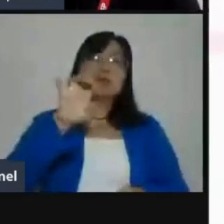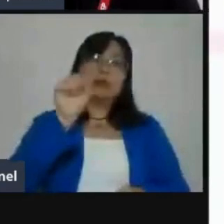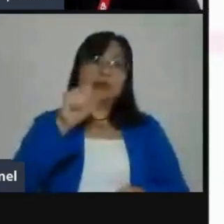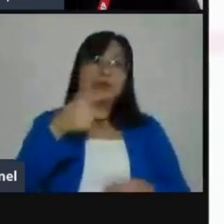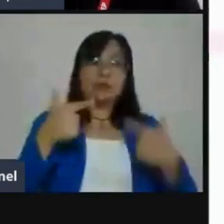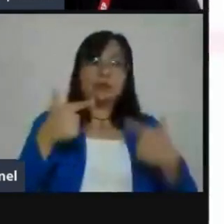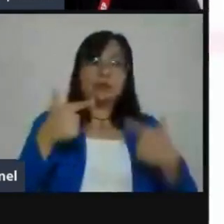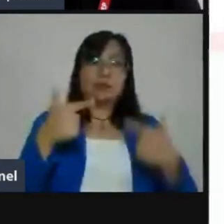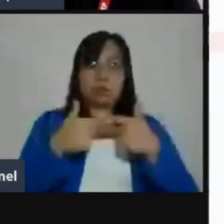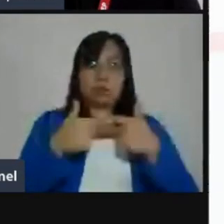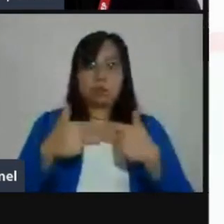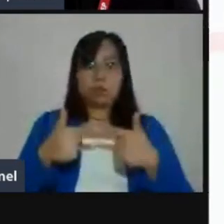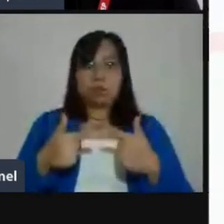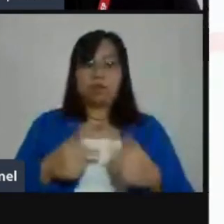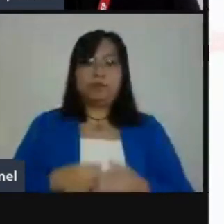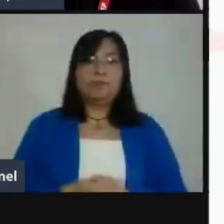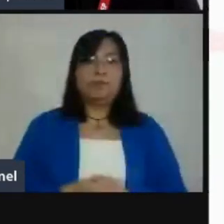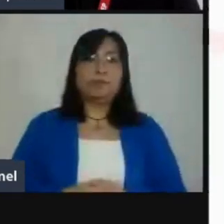podrás acordar.